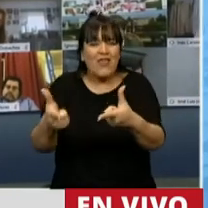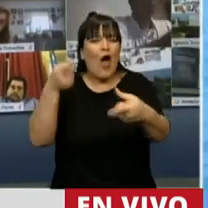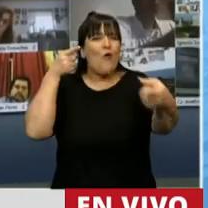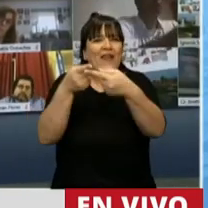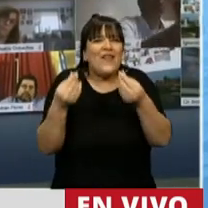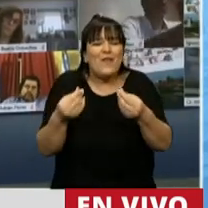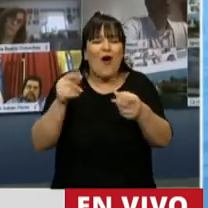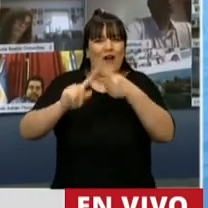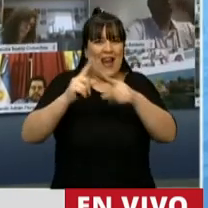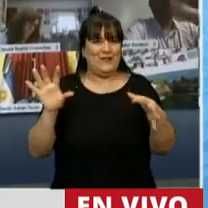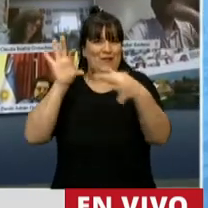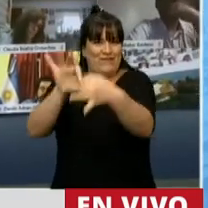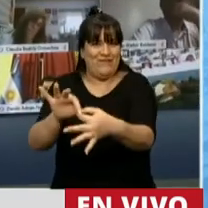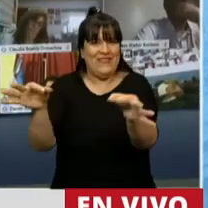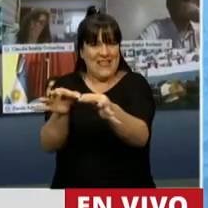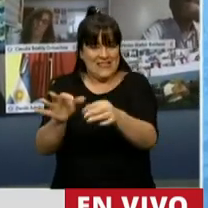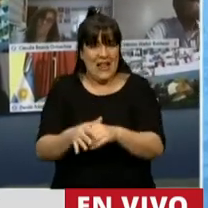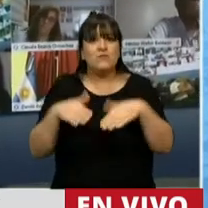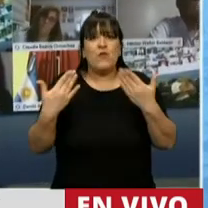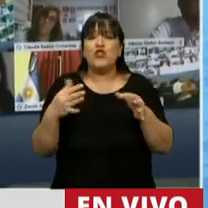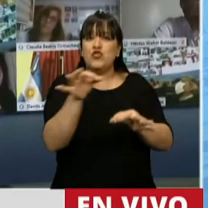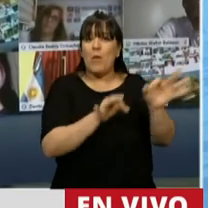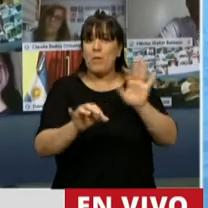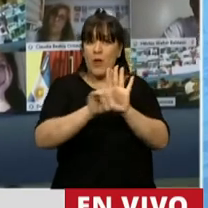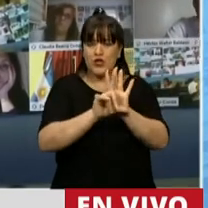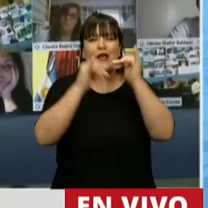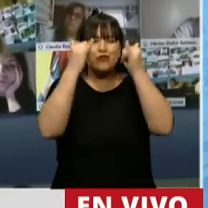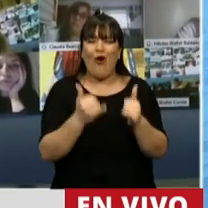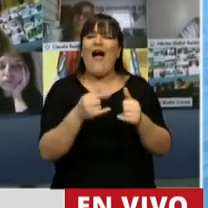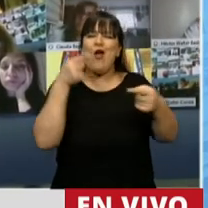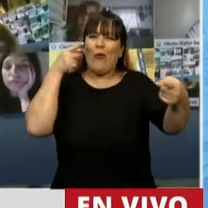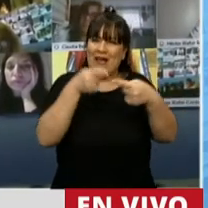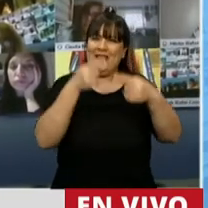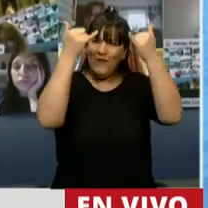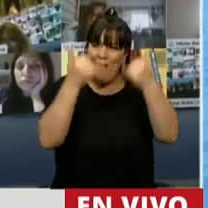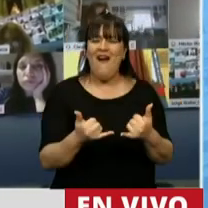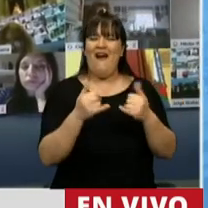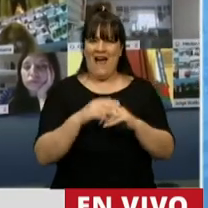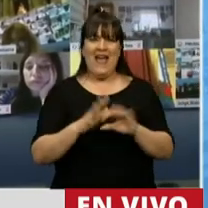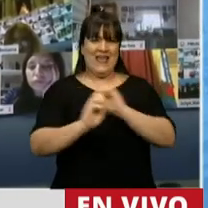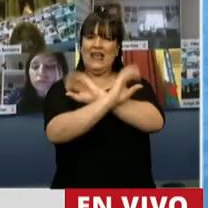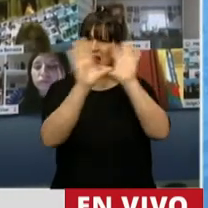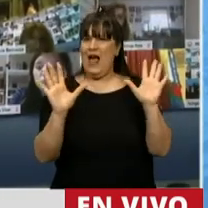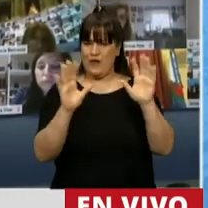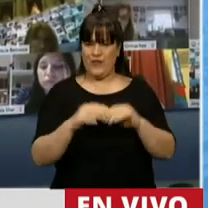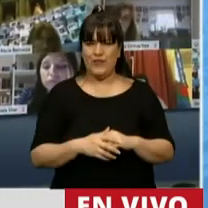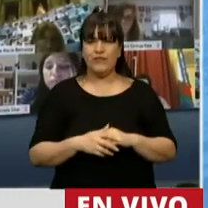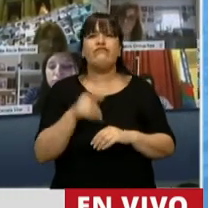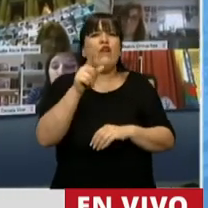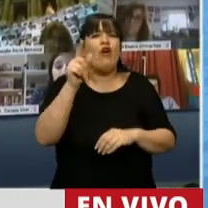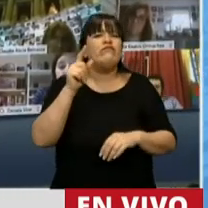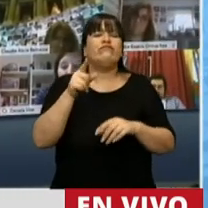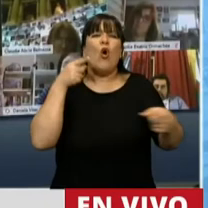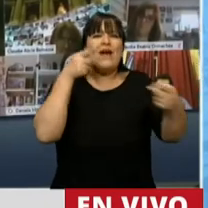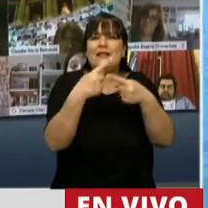con las islas. Por eso este proyecto tiene concepto, este proyecto tiene una finalidad y tiene un objetivo. Lograr